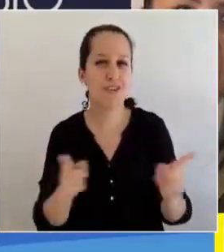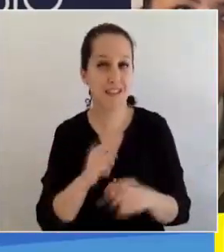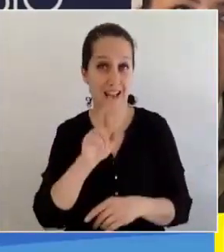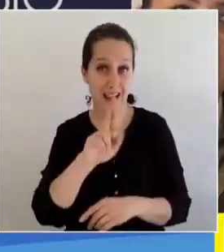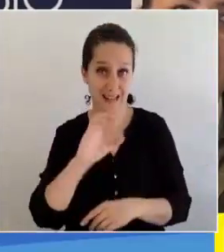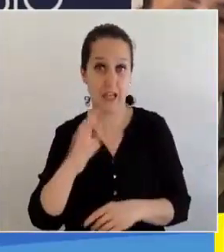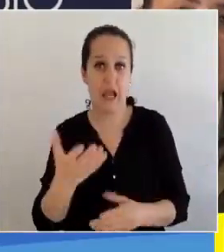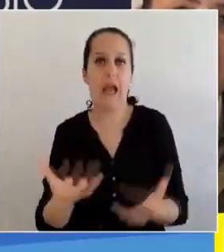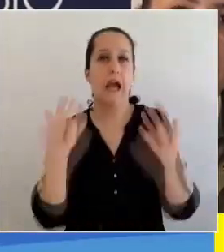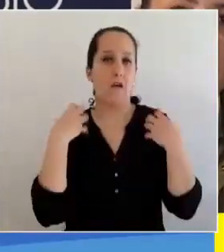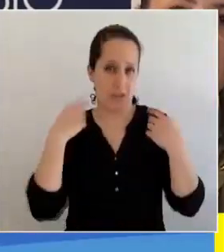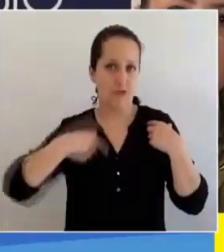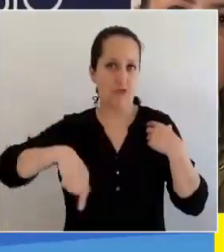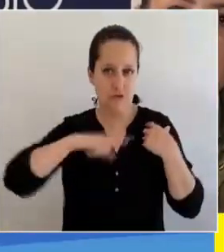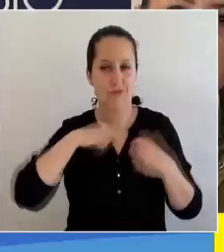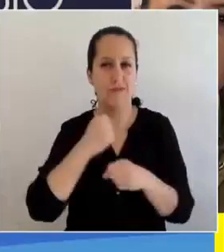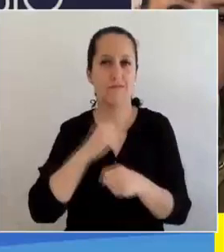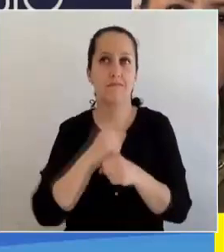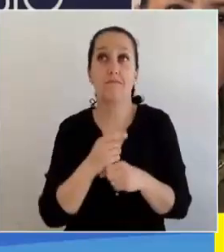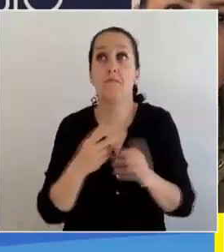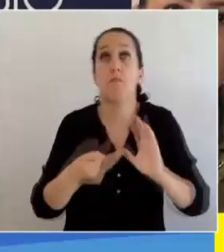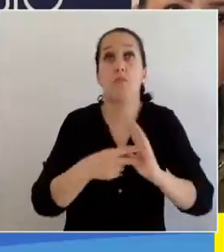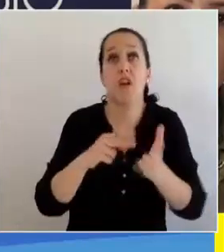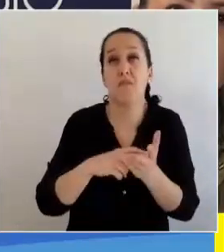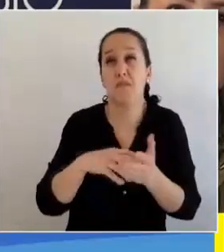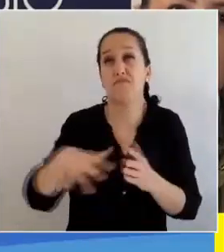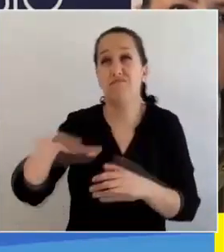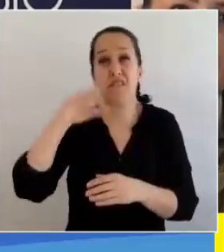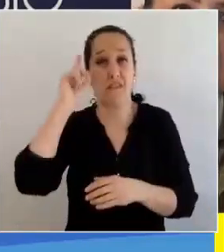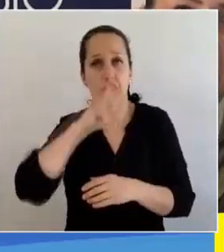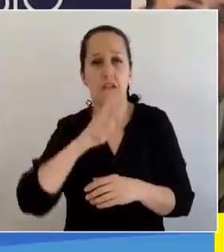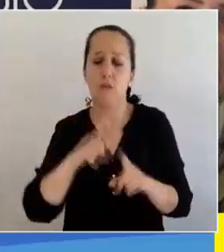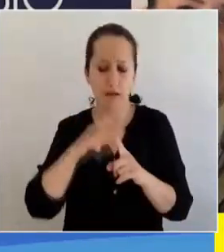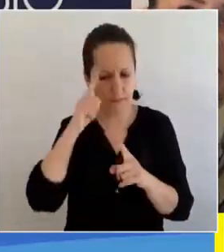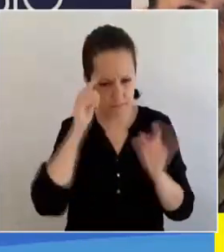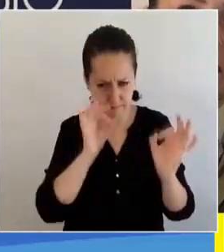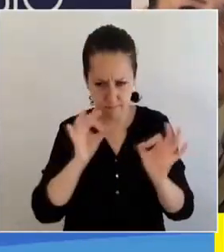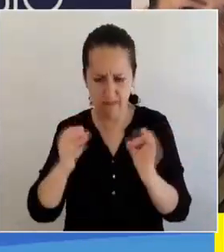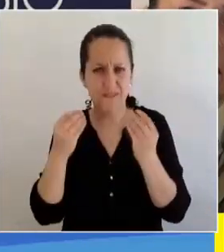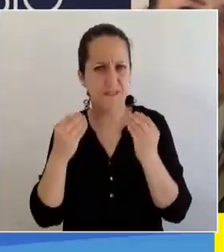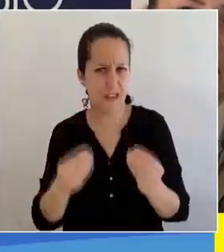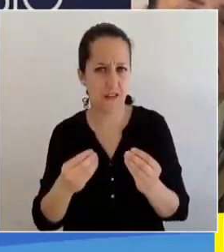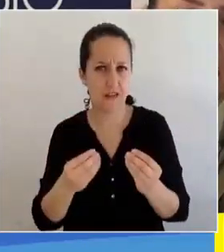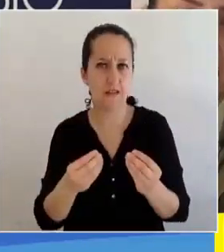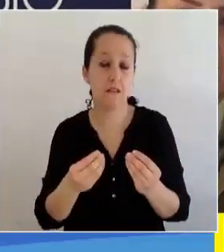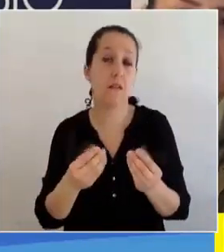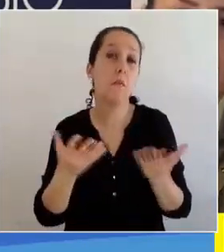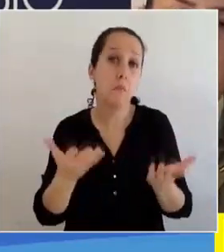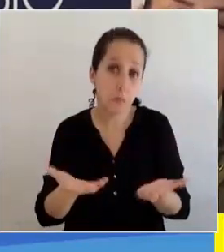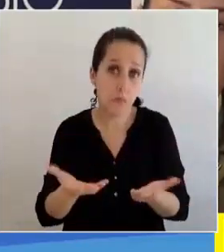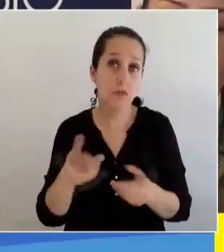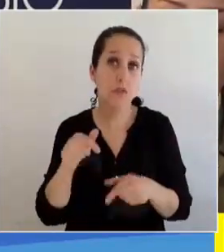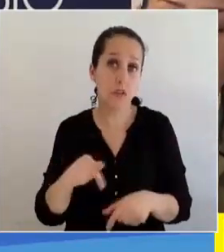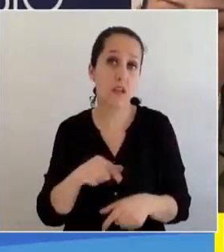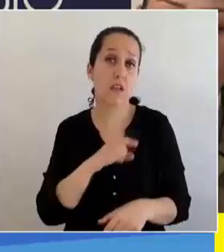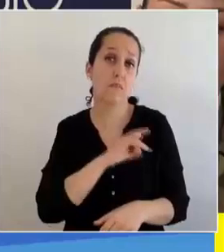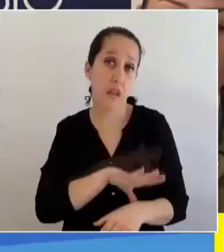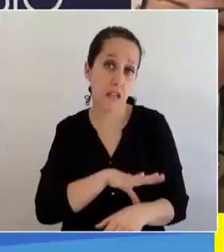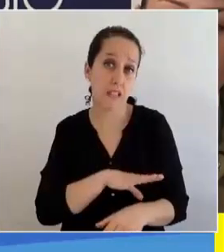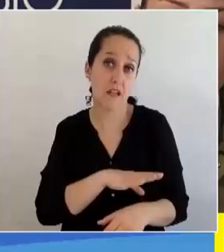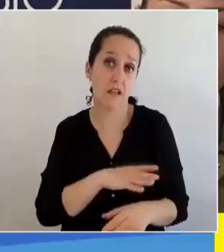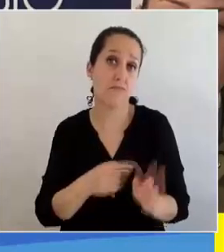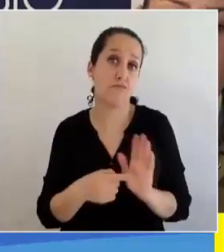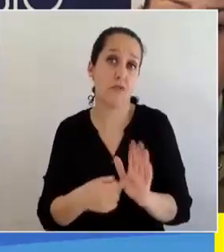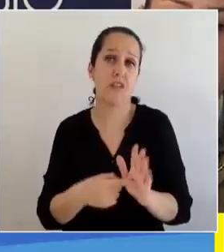nosotros, permite que en tiempos difíciles se tomen buenas decisiones. Y eso yo creo que es un atributo, que es un ejemplo para el